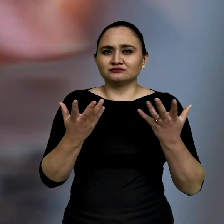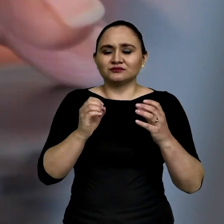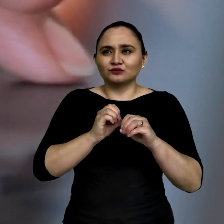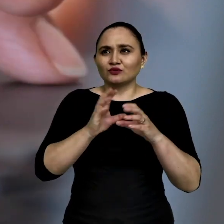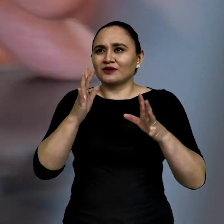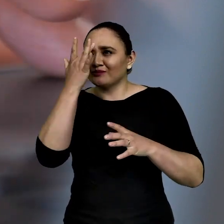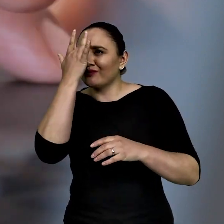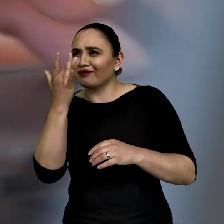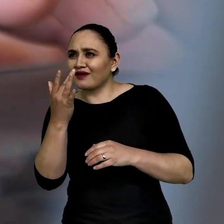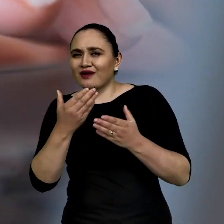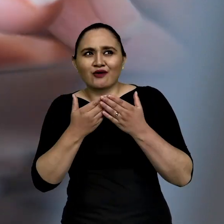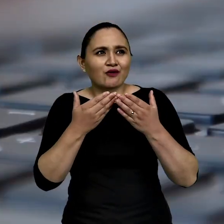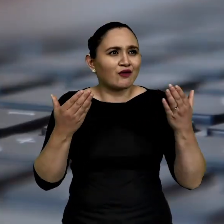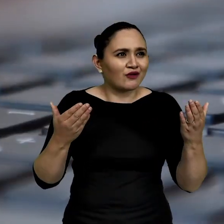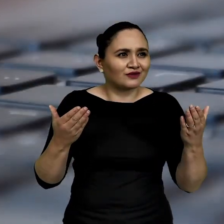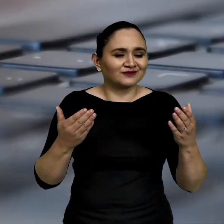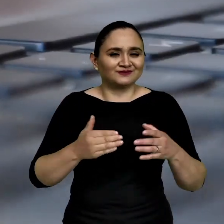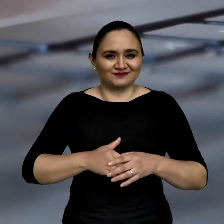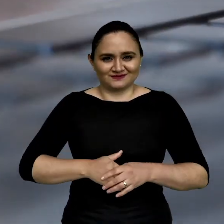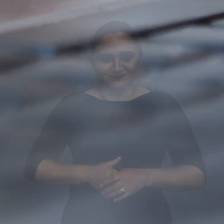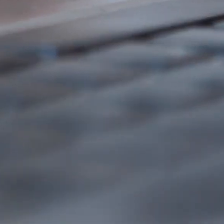descubrir el porqué de las cosas.